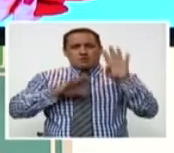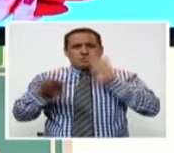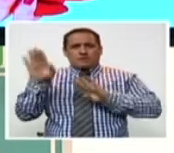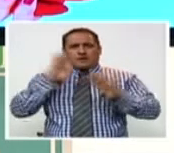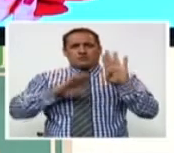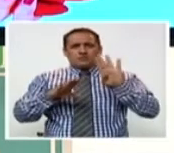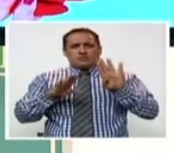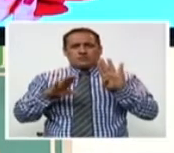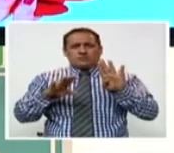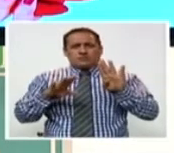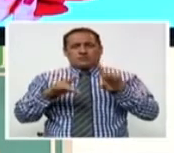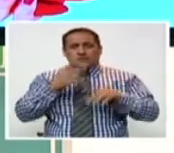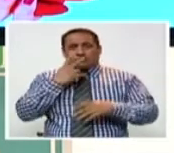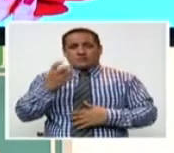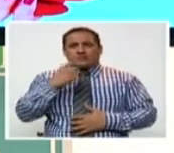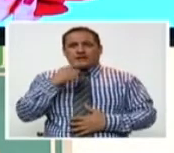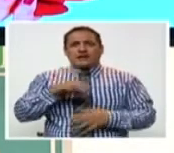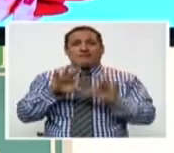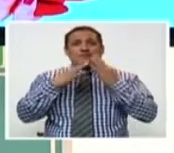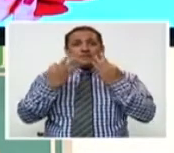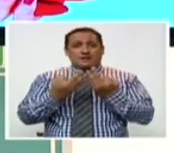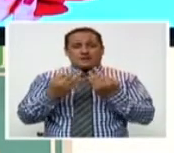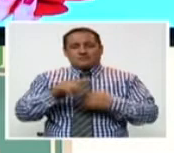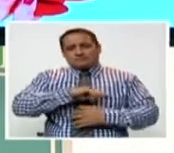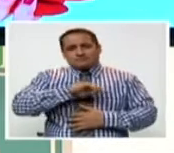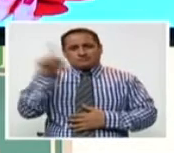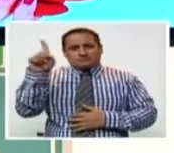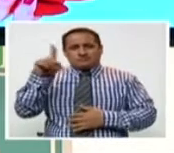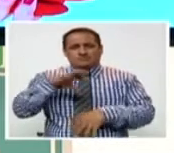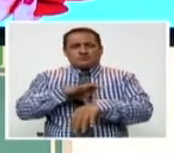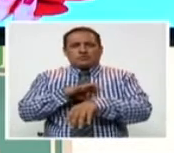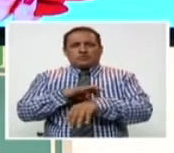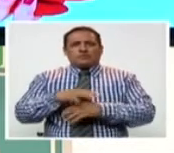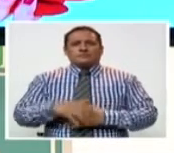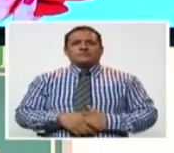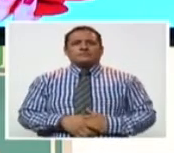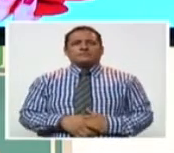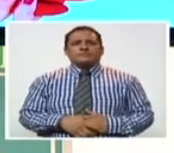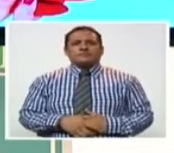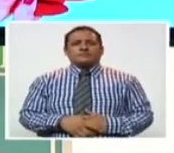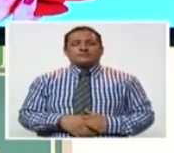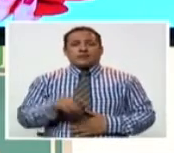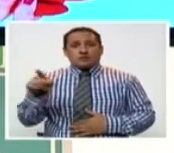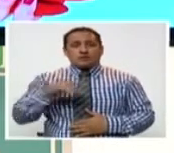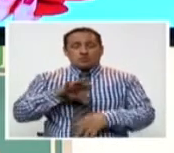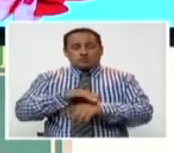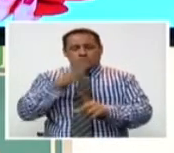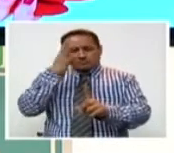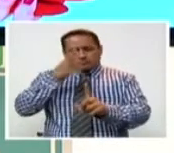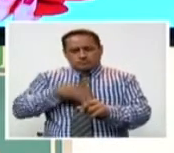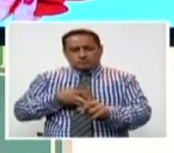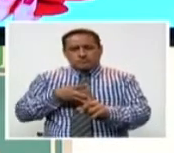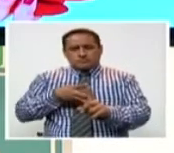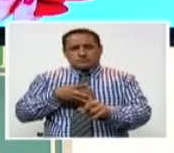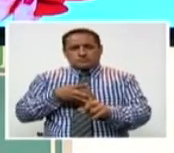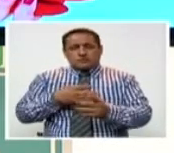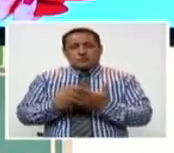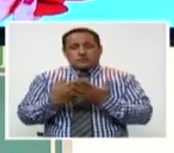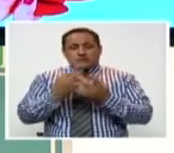de alarma que debe hacer que la familia lleve al niño una evaluación. A su médico pediatra,